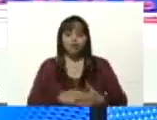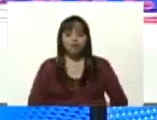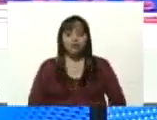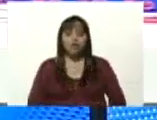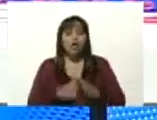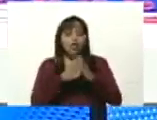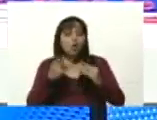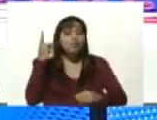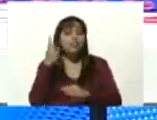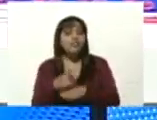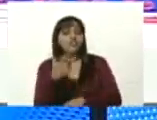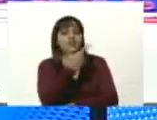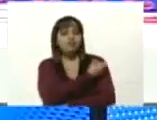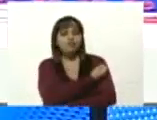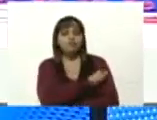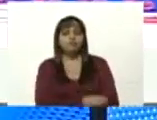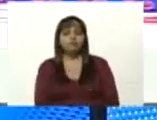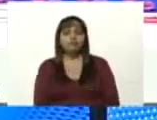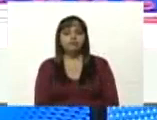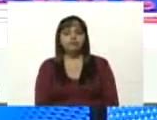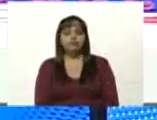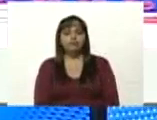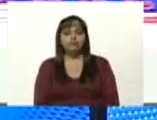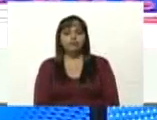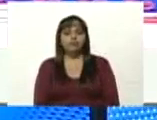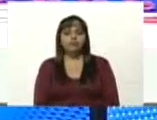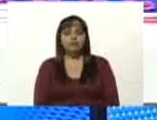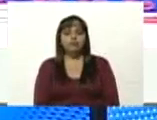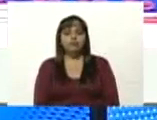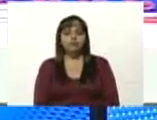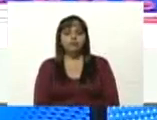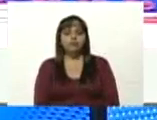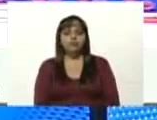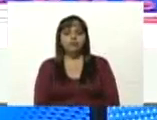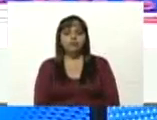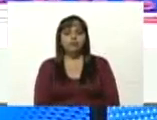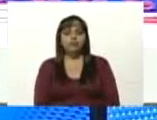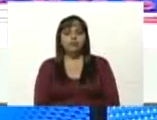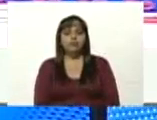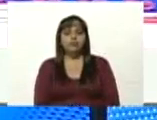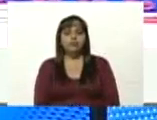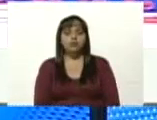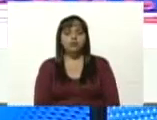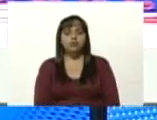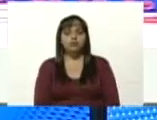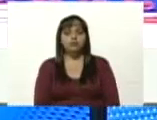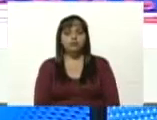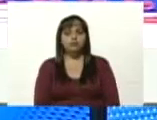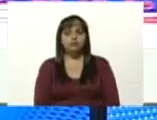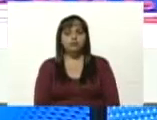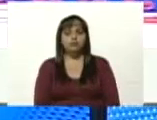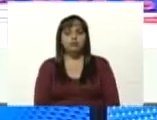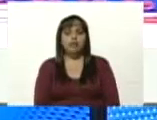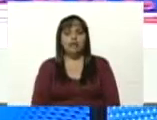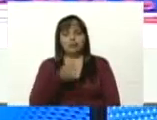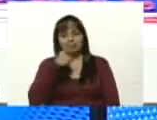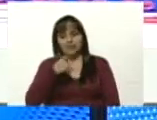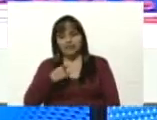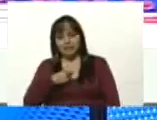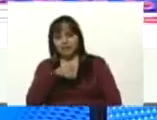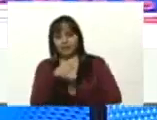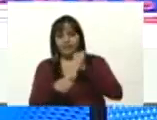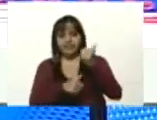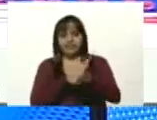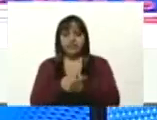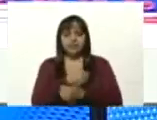vacunado y me dice la vicepresidenta y el